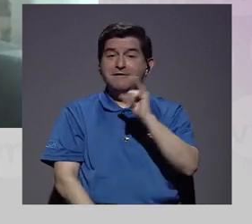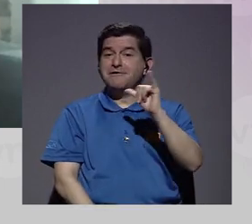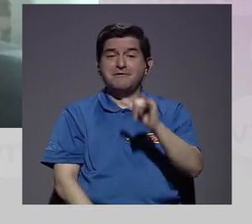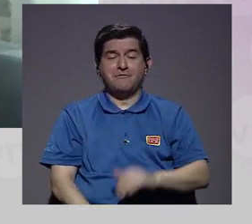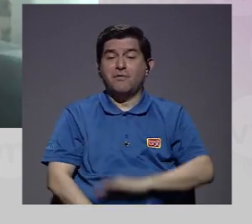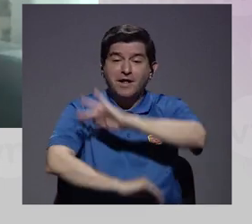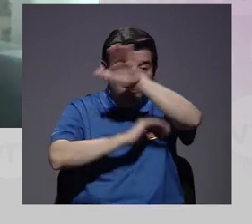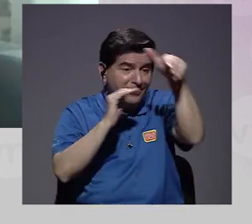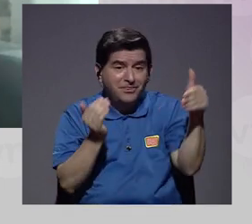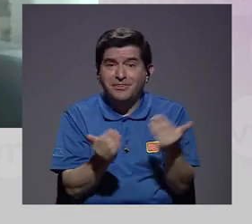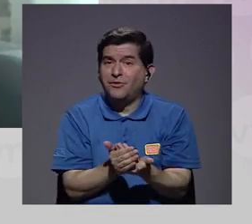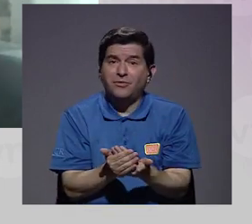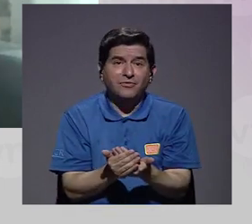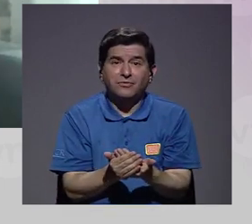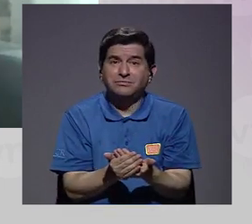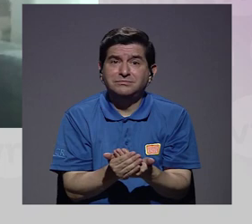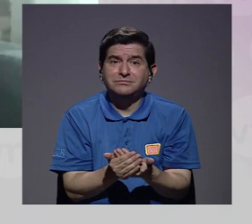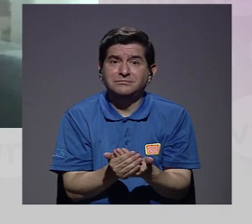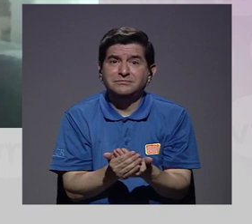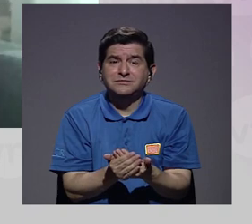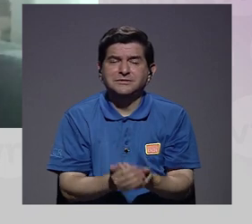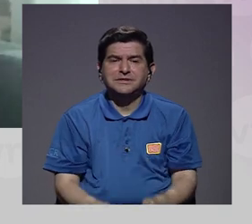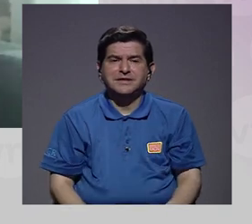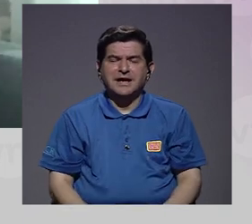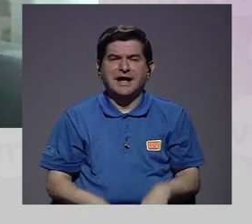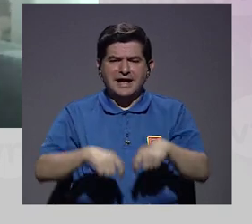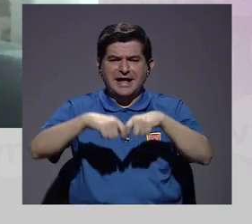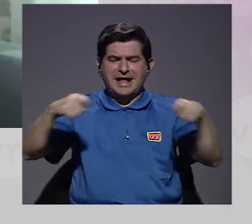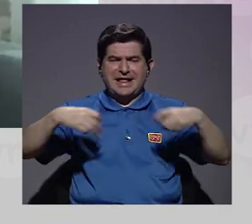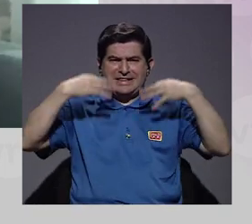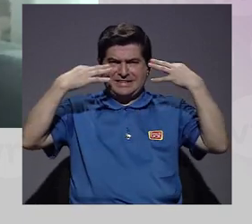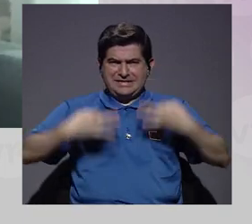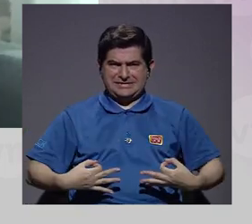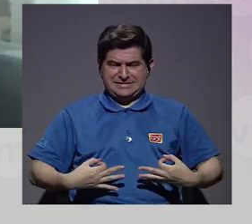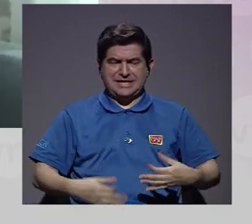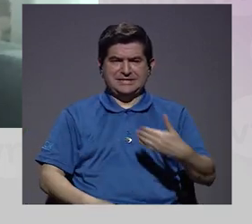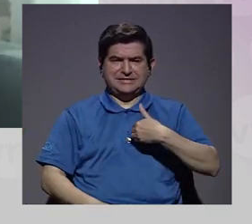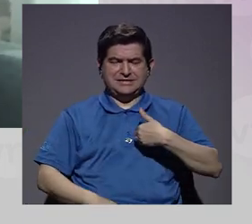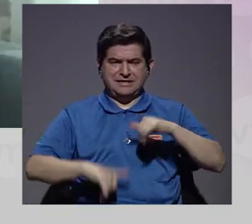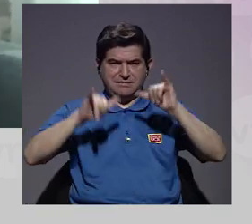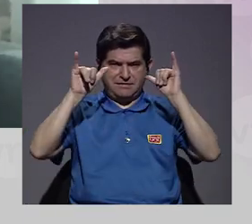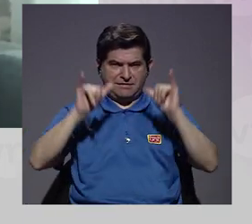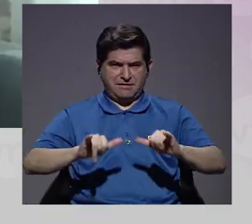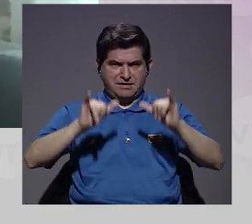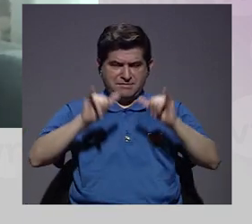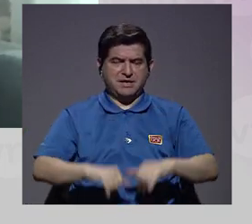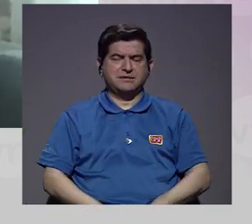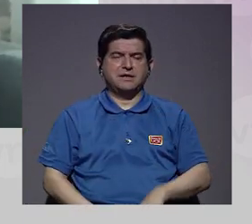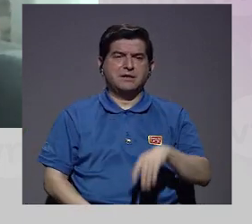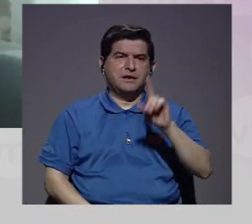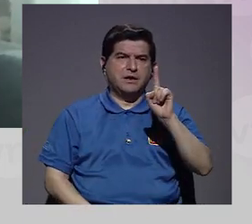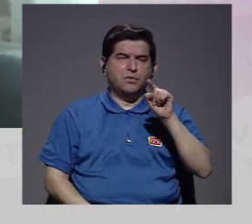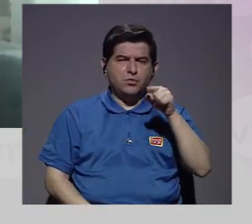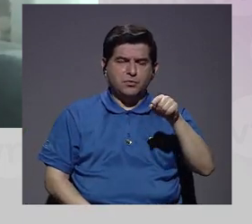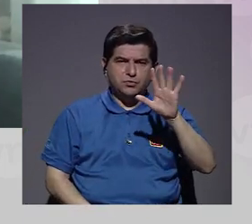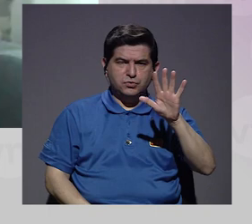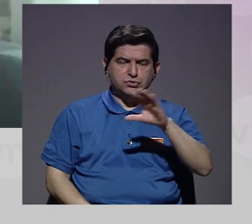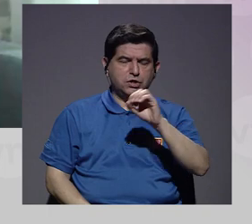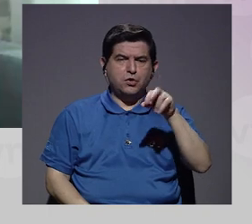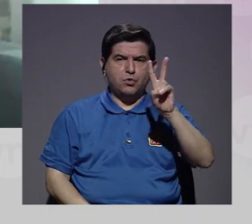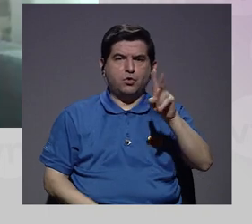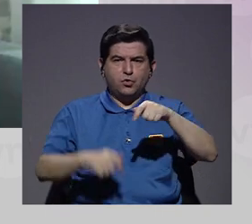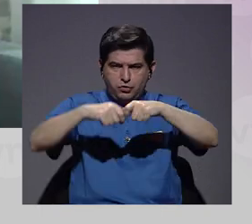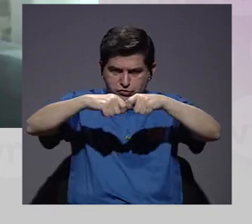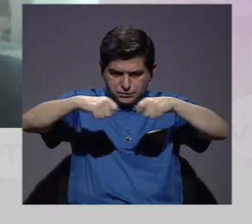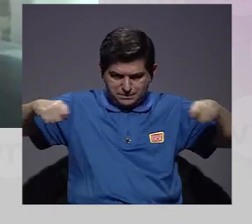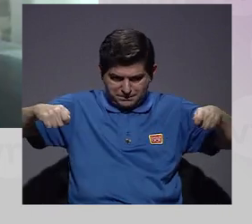Igual pasa en general con todo. Entonces, la distancia física tiene que ver con que tenemos que mantener metro y medio, dos metros,